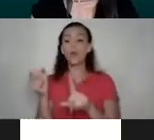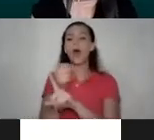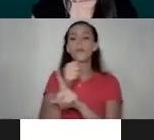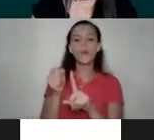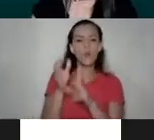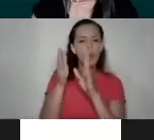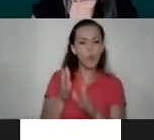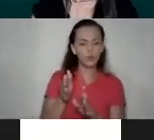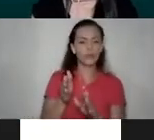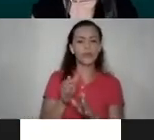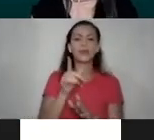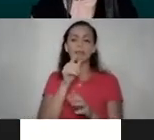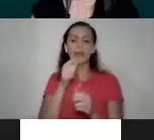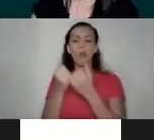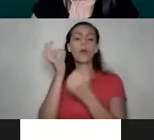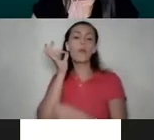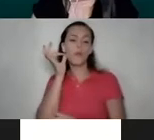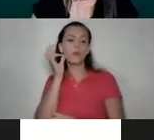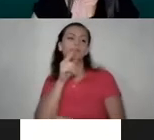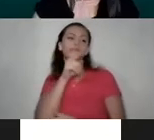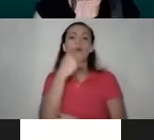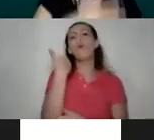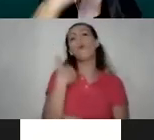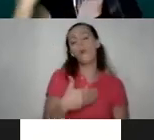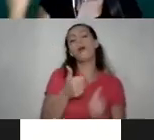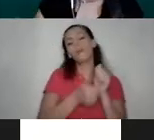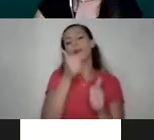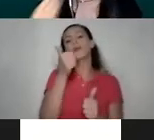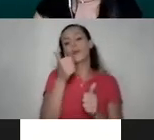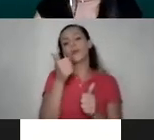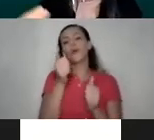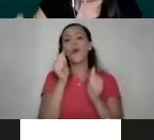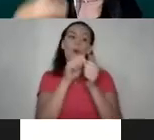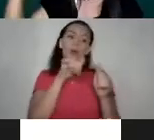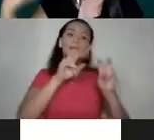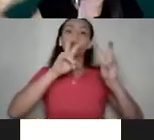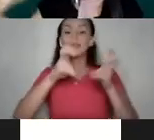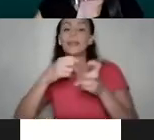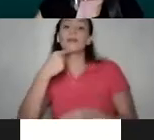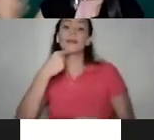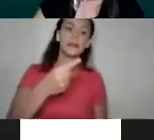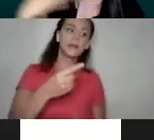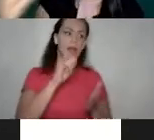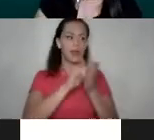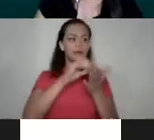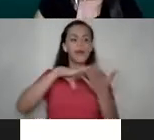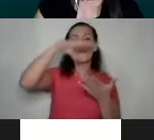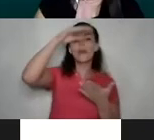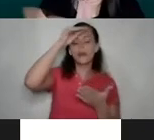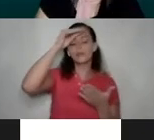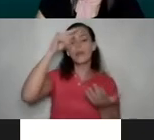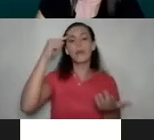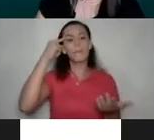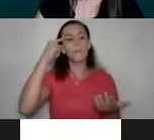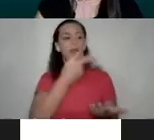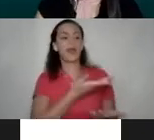casos de violencia contra las mujeres son hombres que, bajo este contexto que les decía y bajo este aprendizaje, consideran que